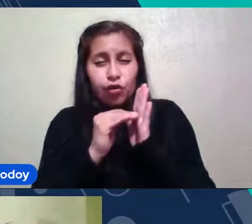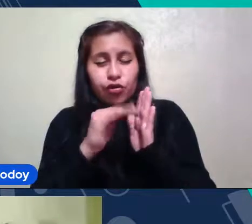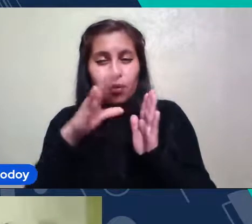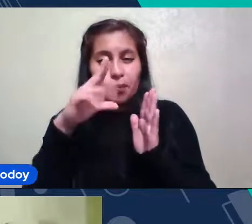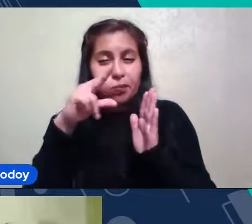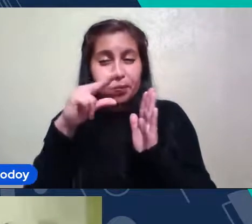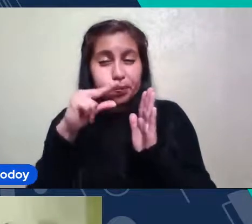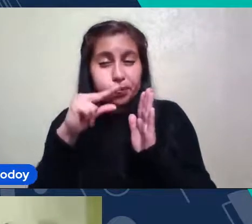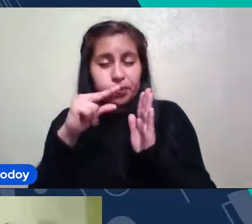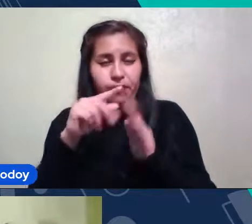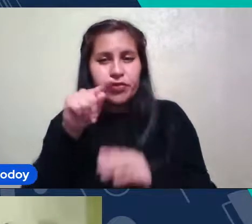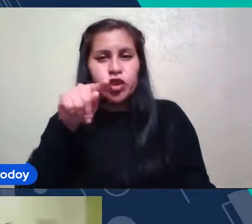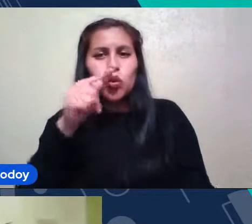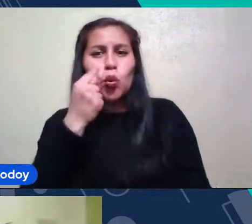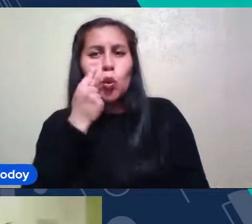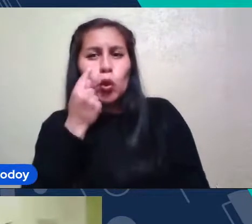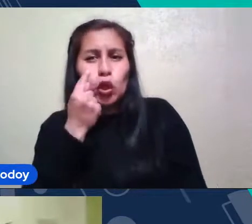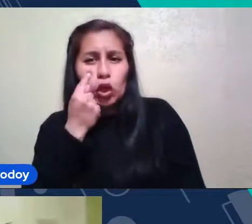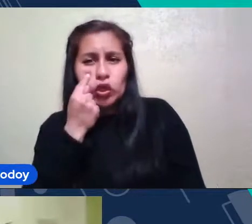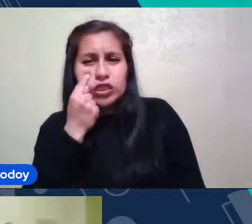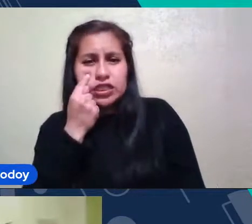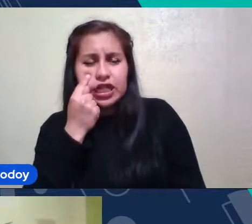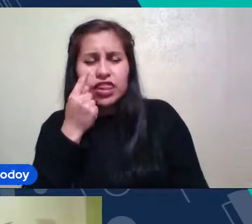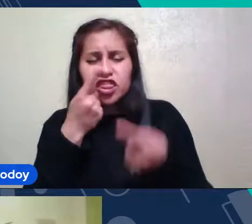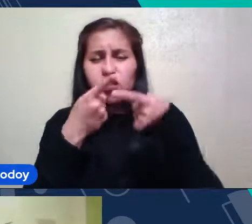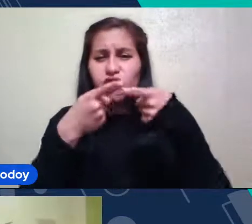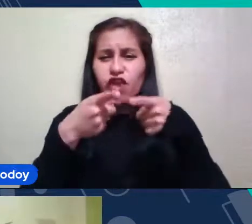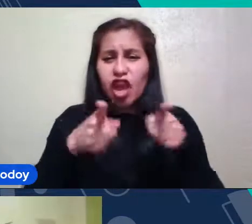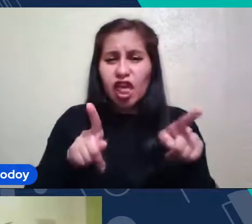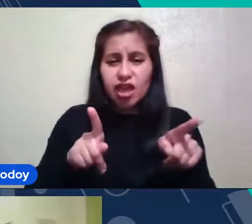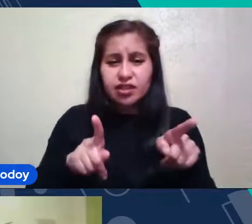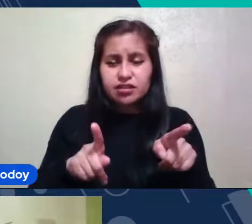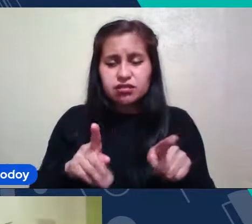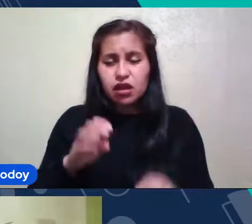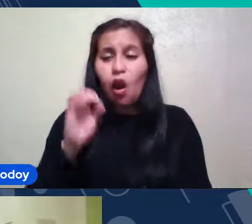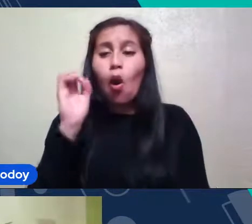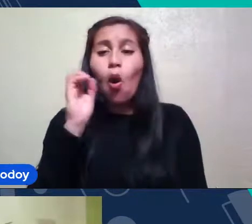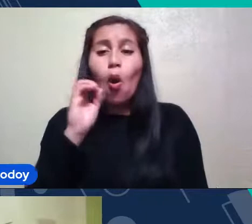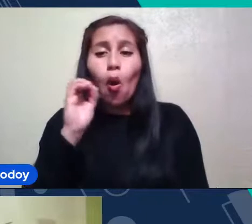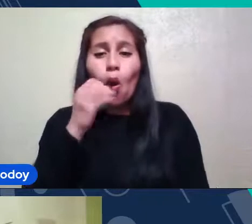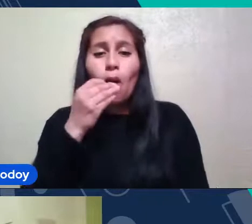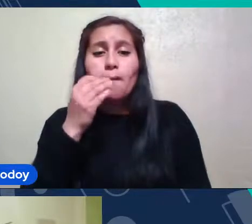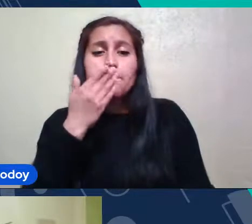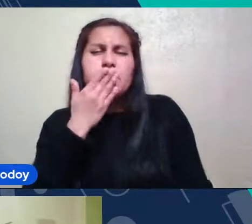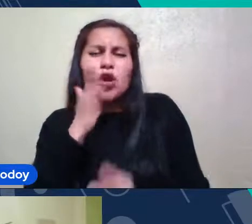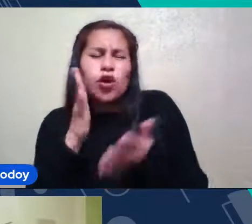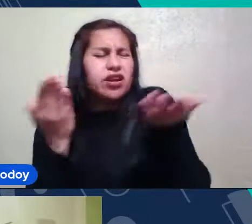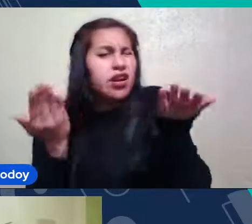¿Tú Conoces Más menos Cuál es La diferencia O que se puede Mejorar Sobre eso